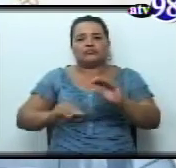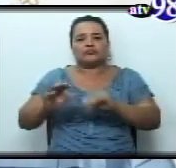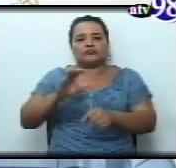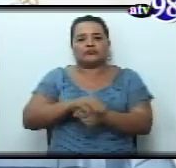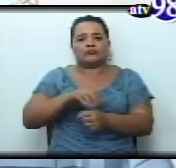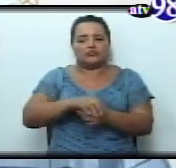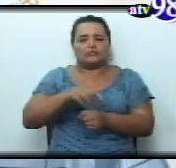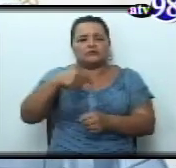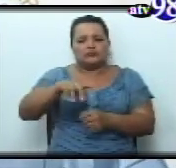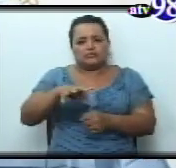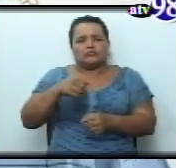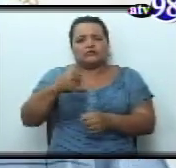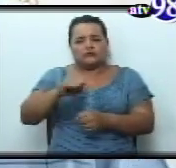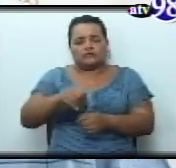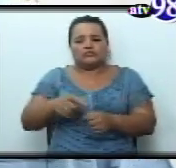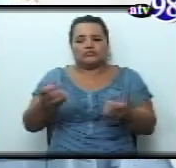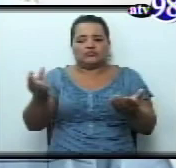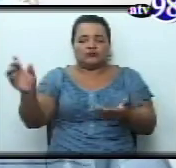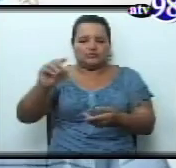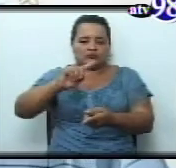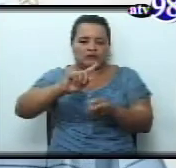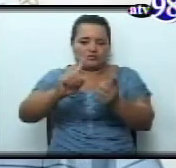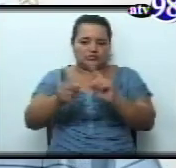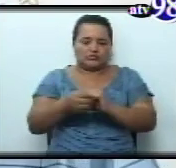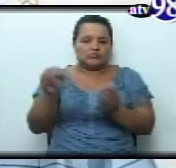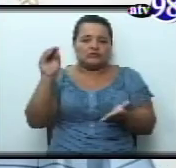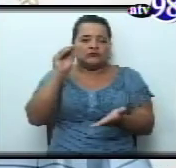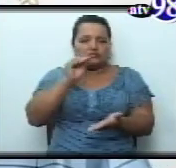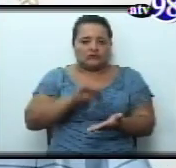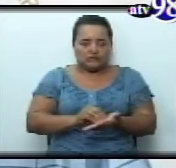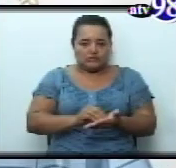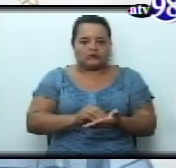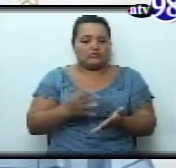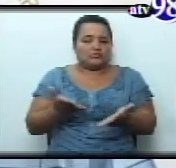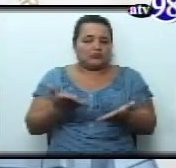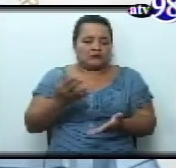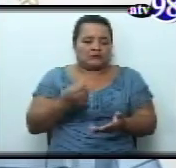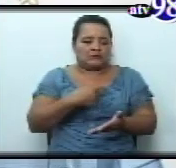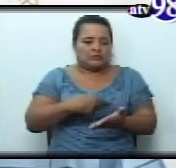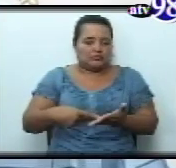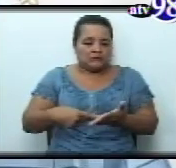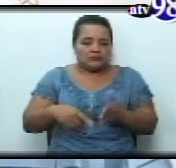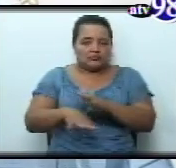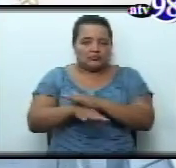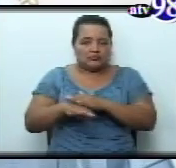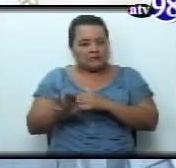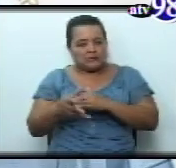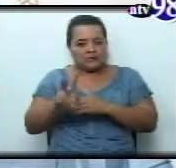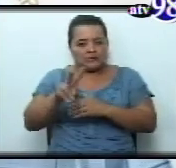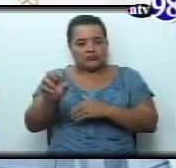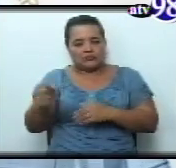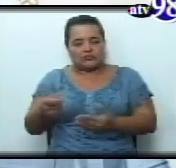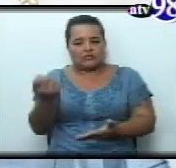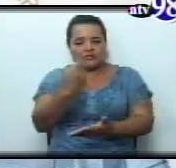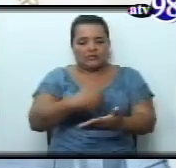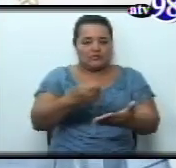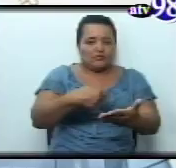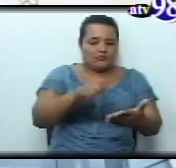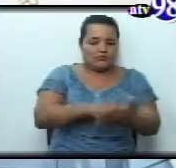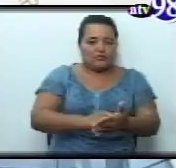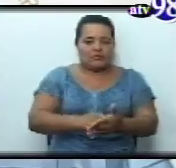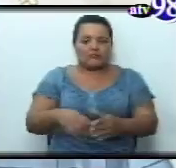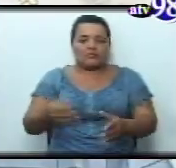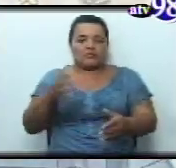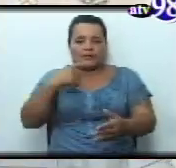Comisión, se le van a hacer los ajustes y yo creo que tal vez al final de la semana ya la tendremos lista para firma y dictamen y